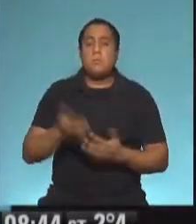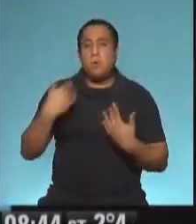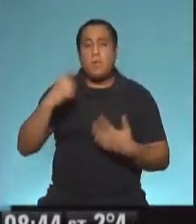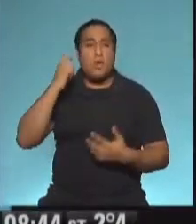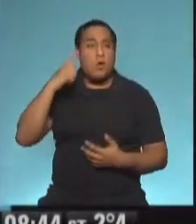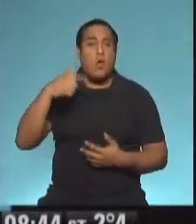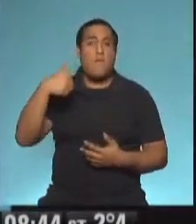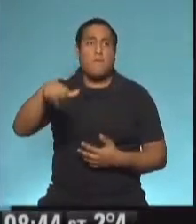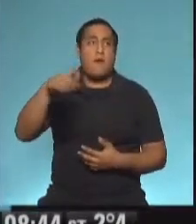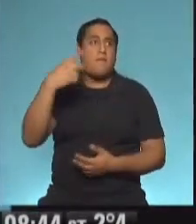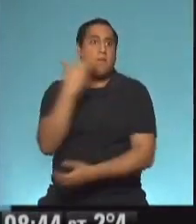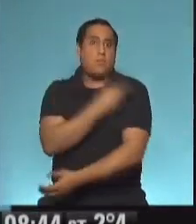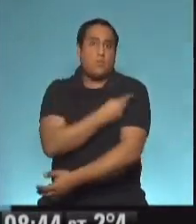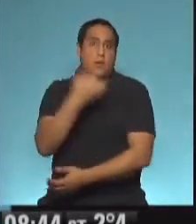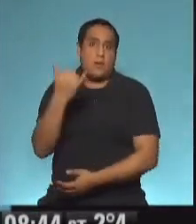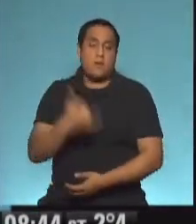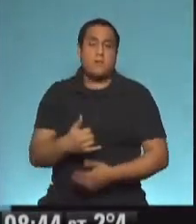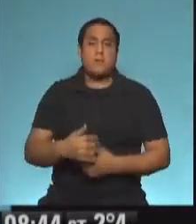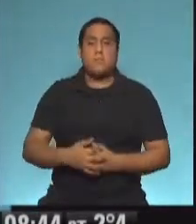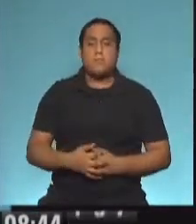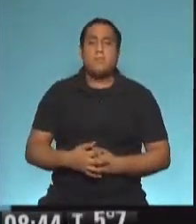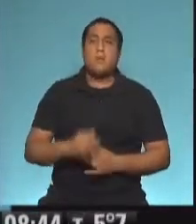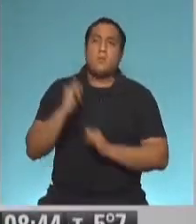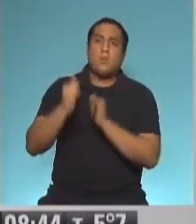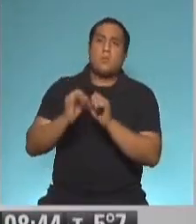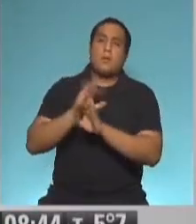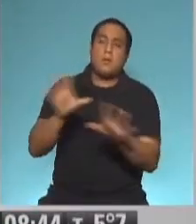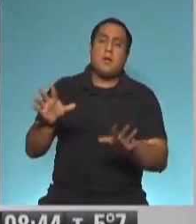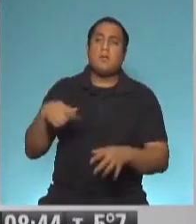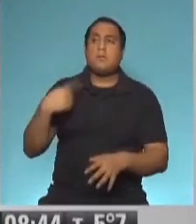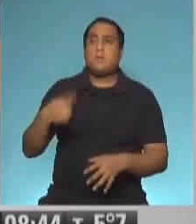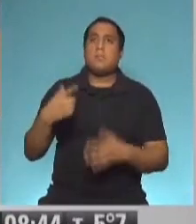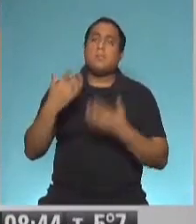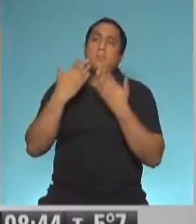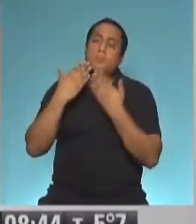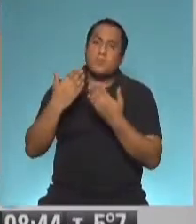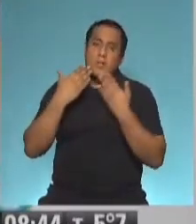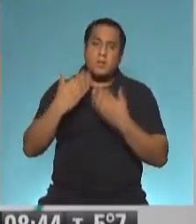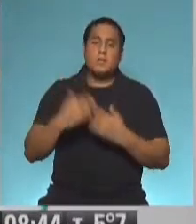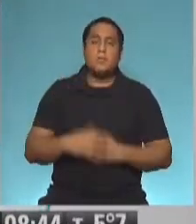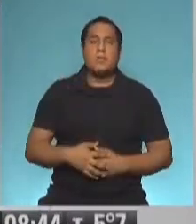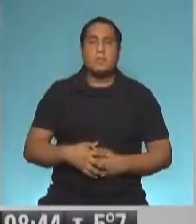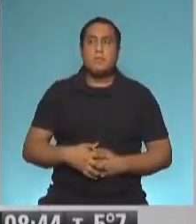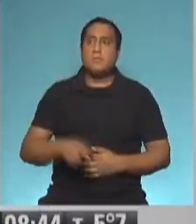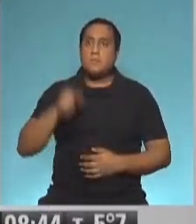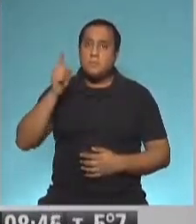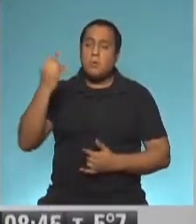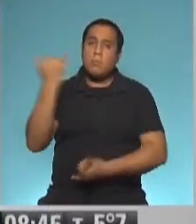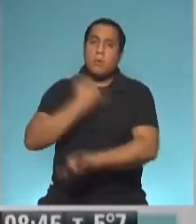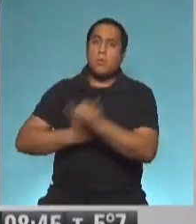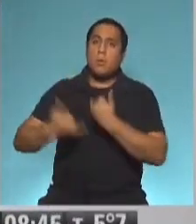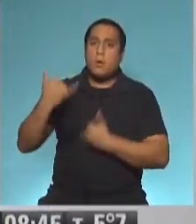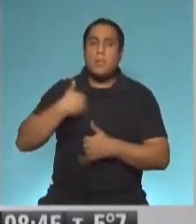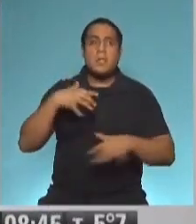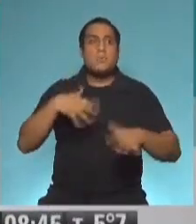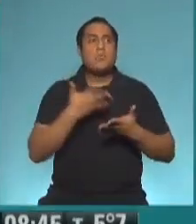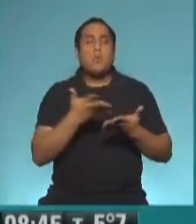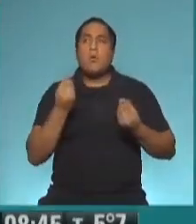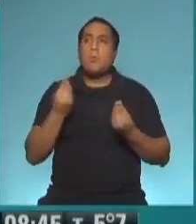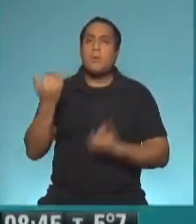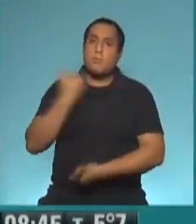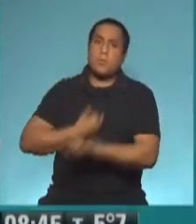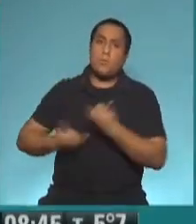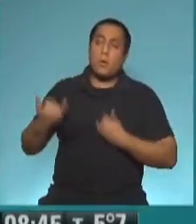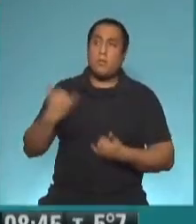disponer de la vacuna. Clarísimo. Alejandro, como siempre, muchísimas gracias. Nos has hecho un panorama general de la situación que, por